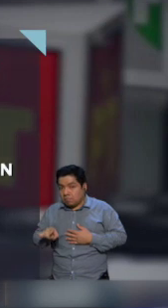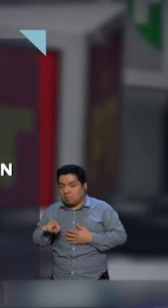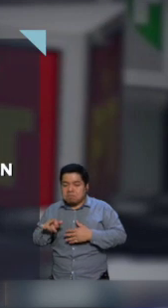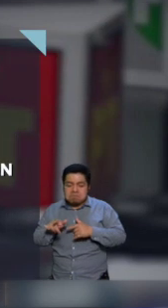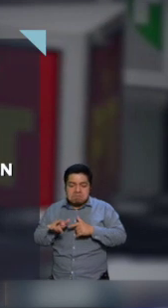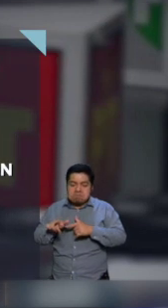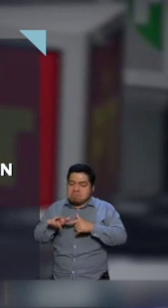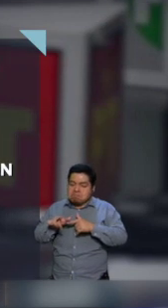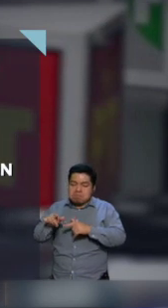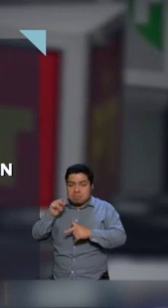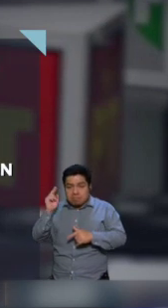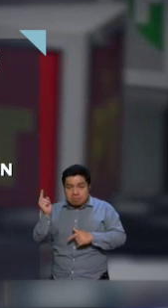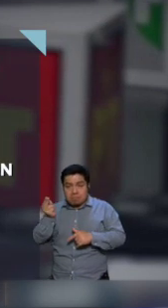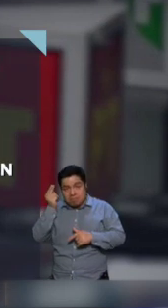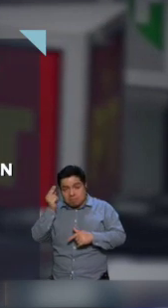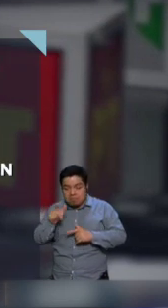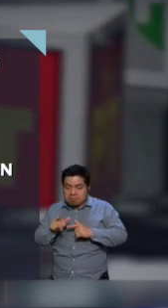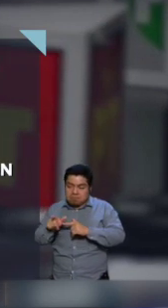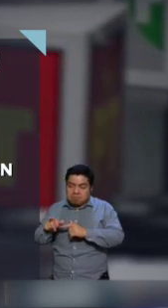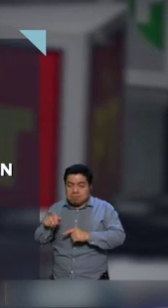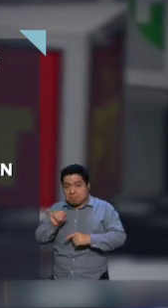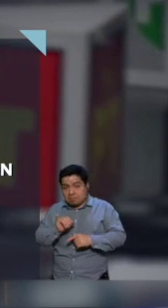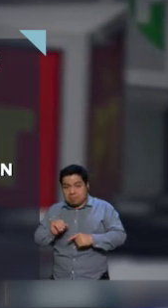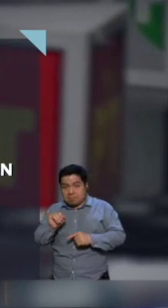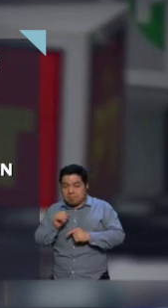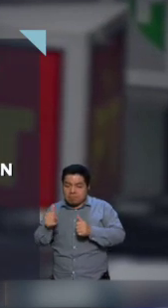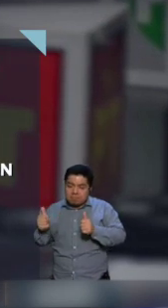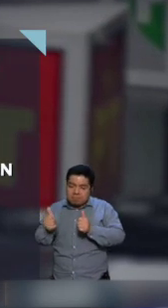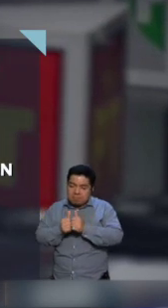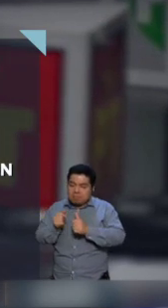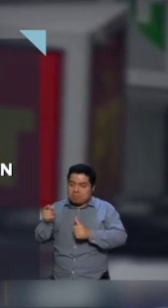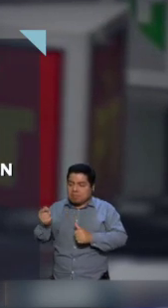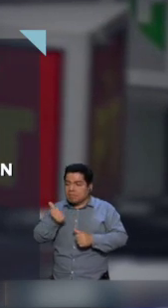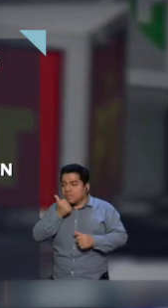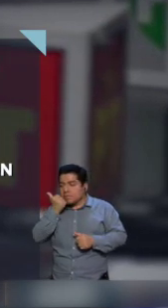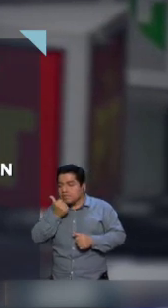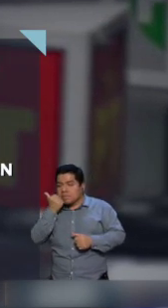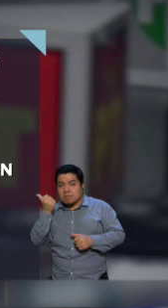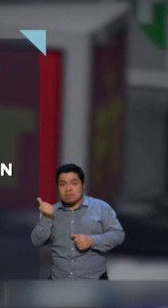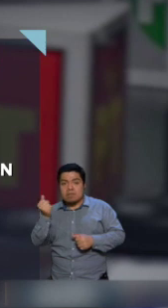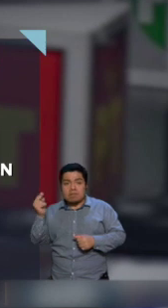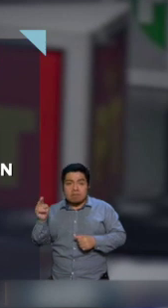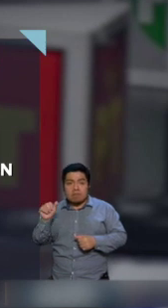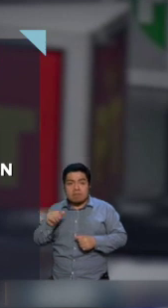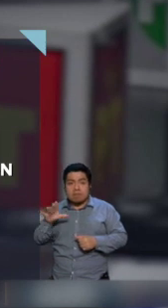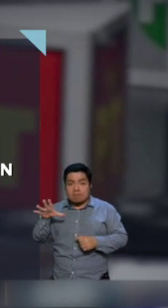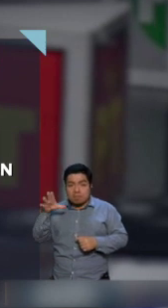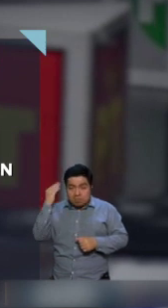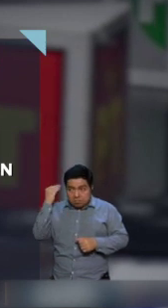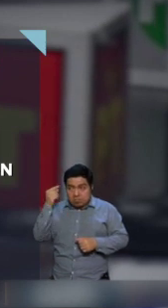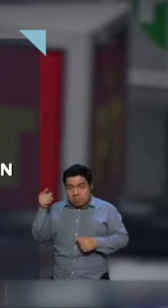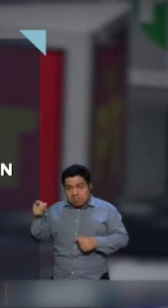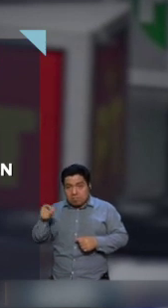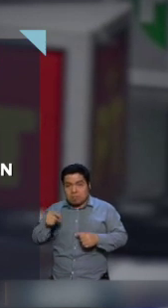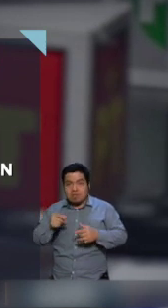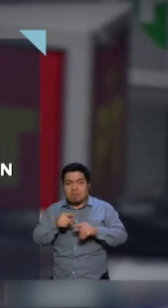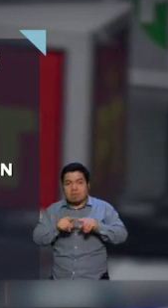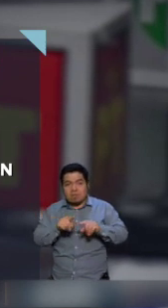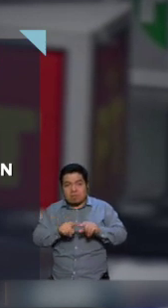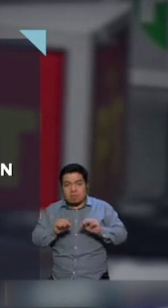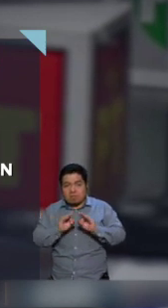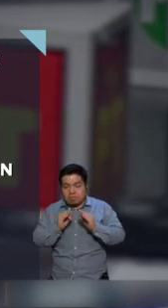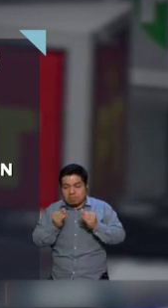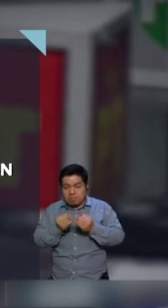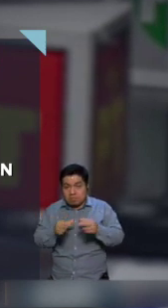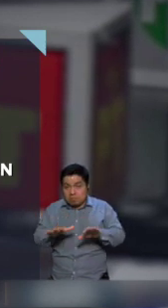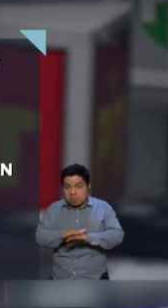sus recorridos por universidades y este jueves tuvo un encuentro con estudiantes de la Universidad Autónoma del Estado de Morelos. Ahí reiteró que cambiará la forma